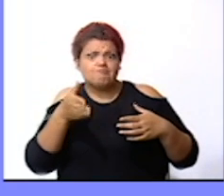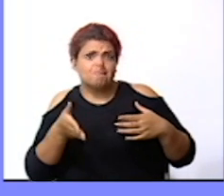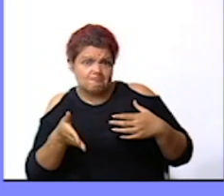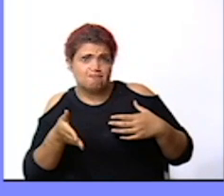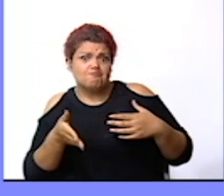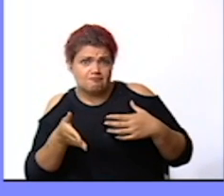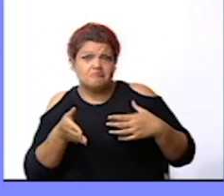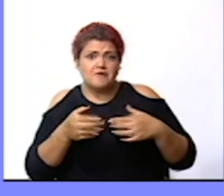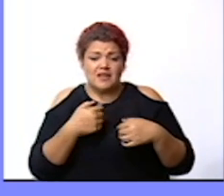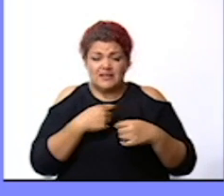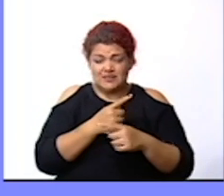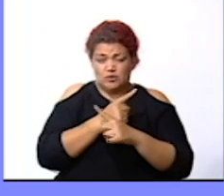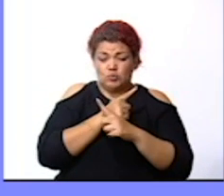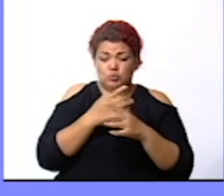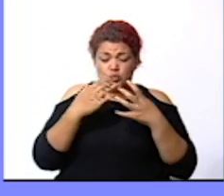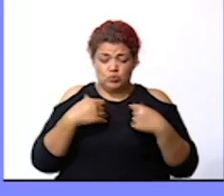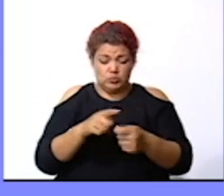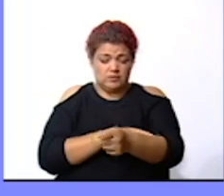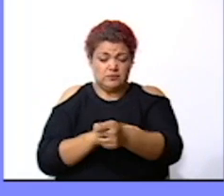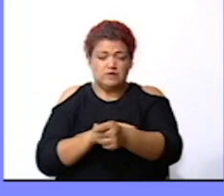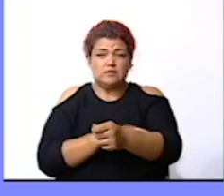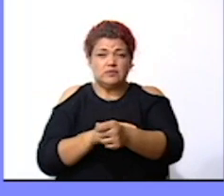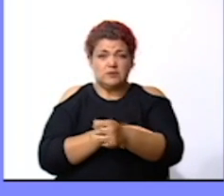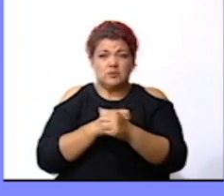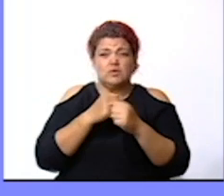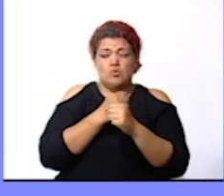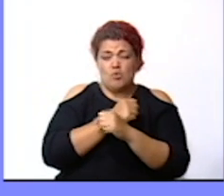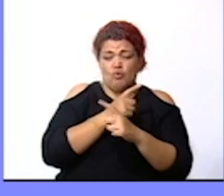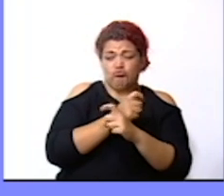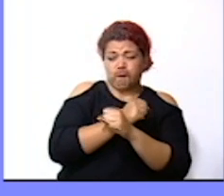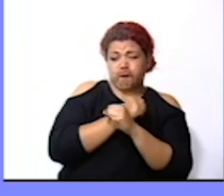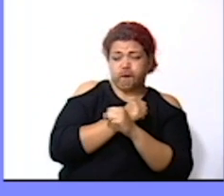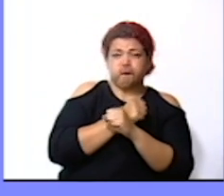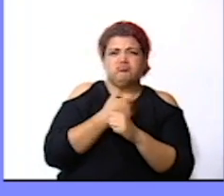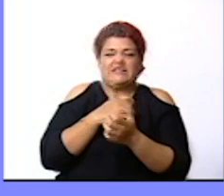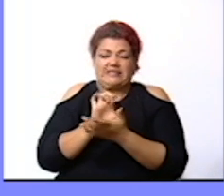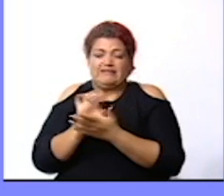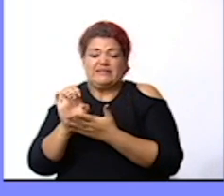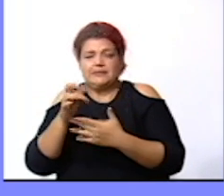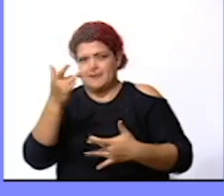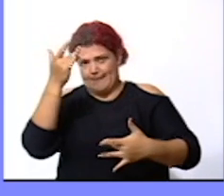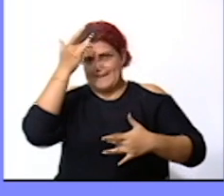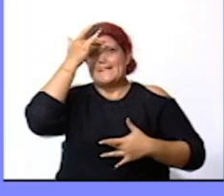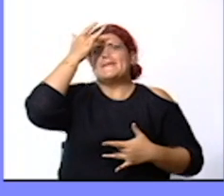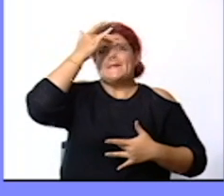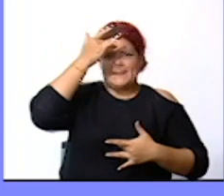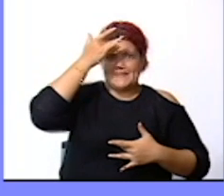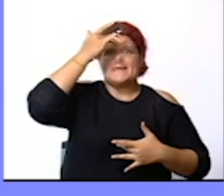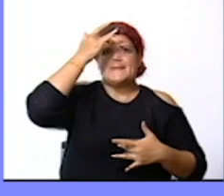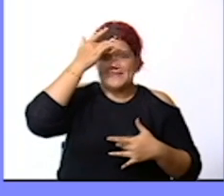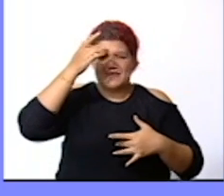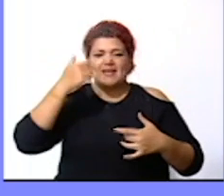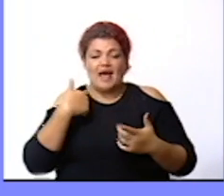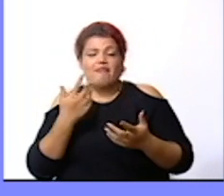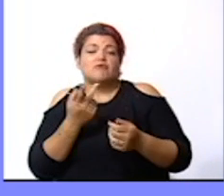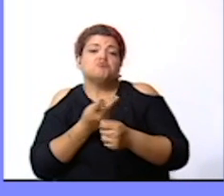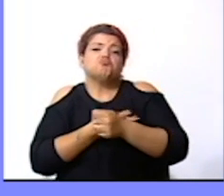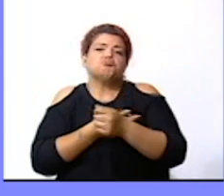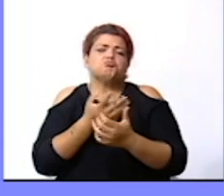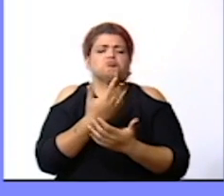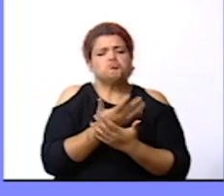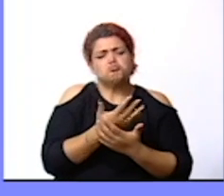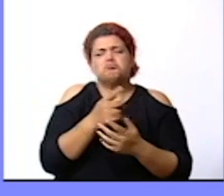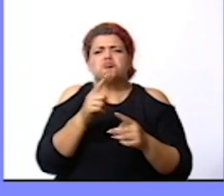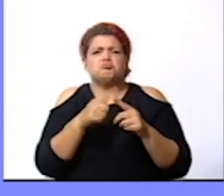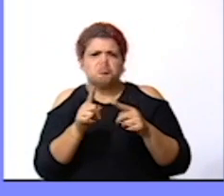de anticuerpos tu sangre llenarán y evitarán que te puedas enfermar las negumbres serán de